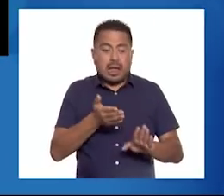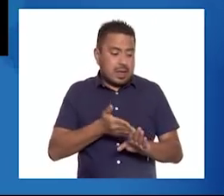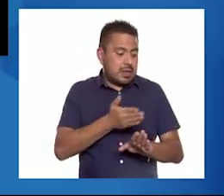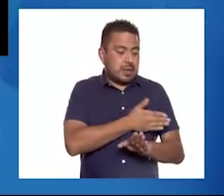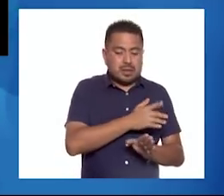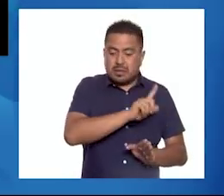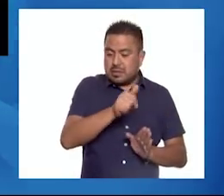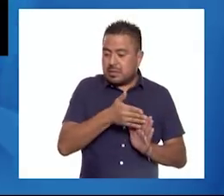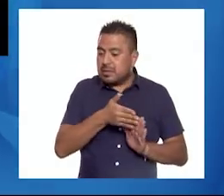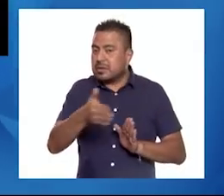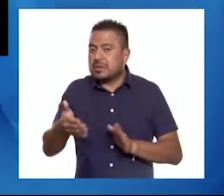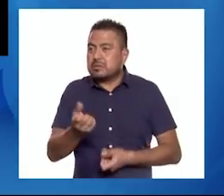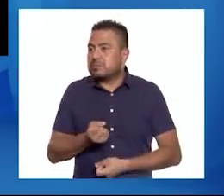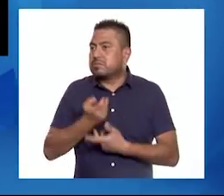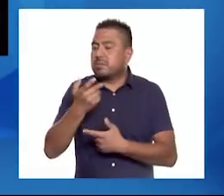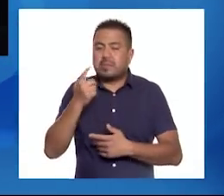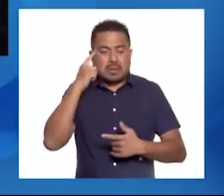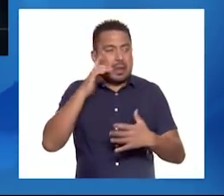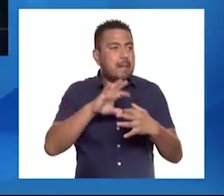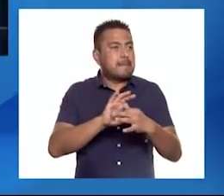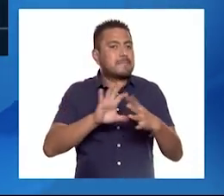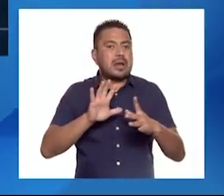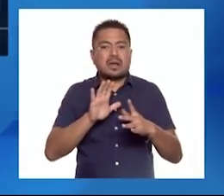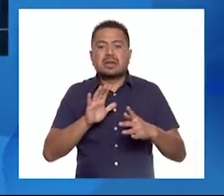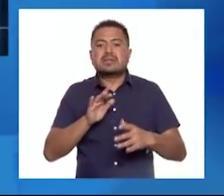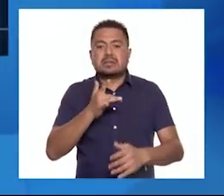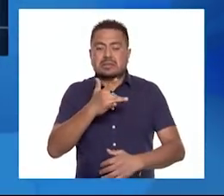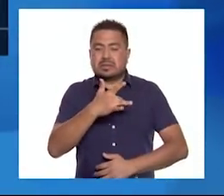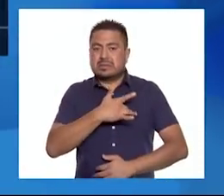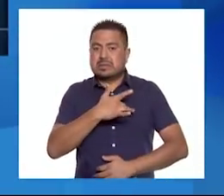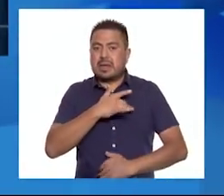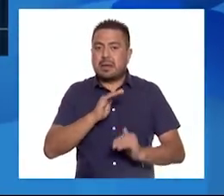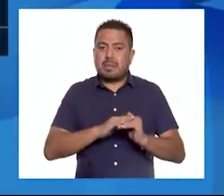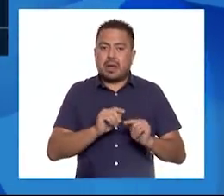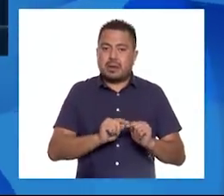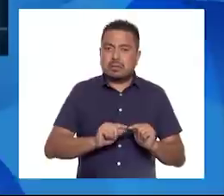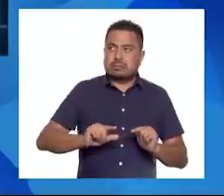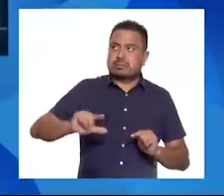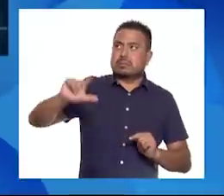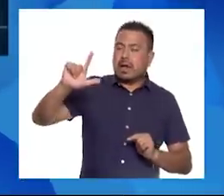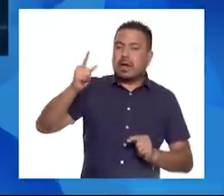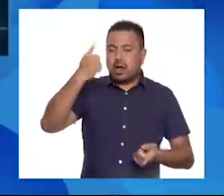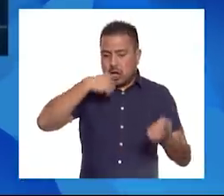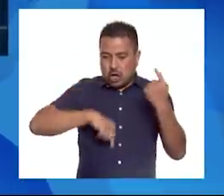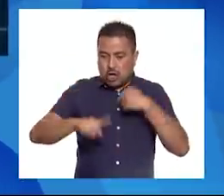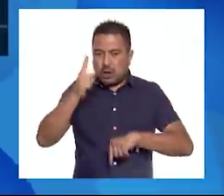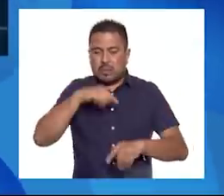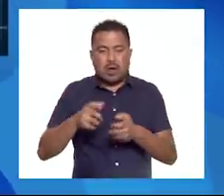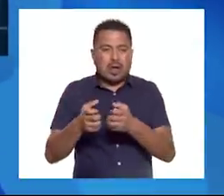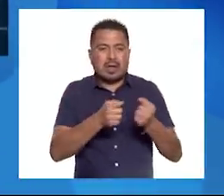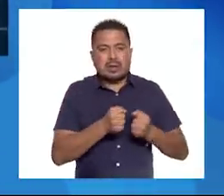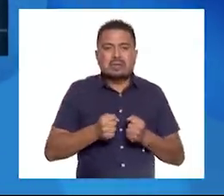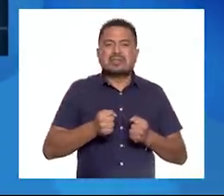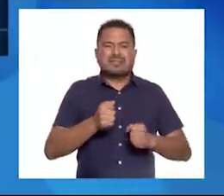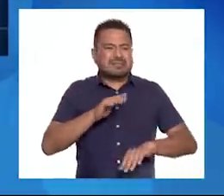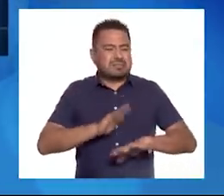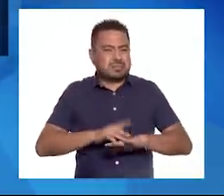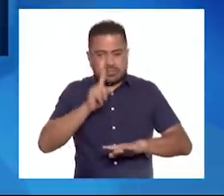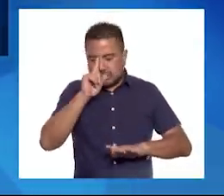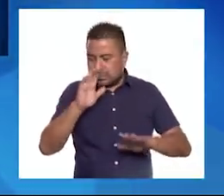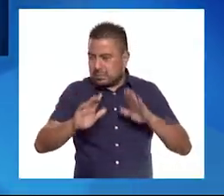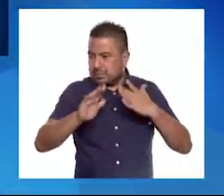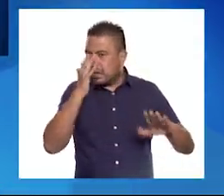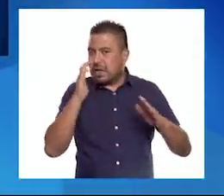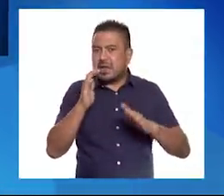una expresión emocional de ira, la presión arterial se eleva, las hormonas del estrés, adrenalina y